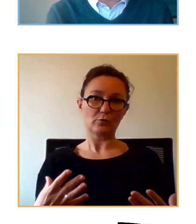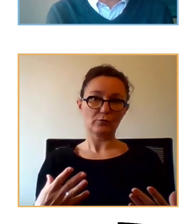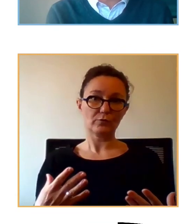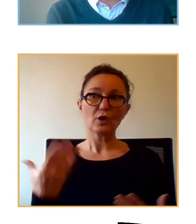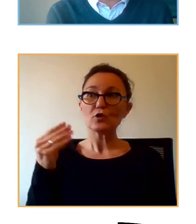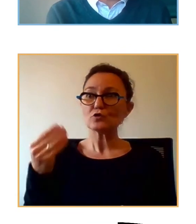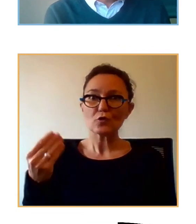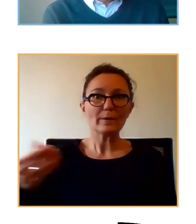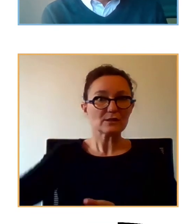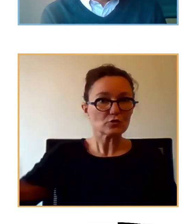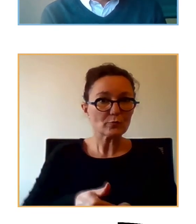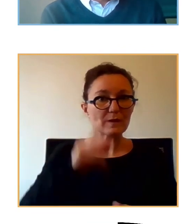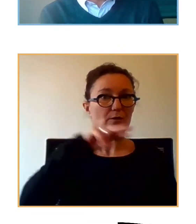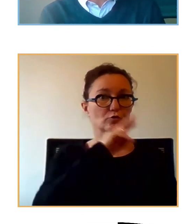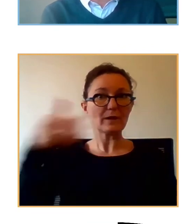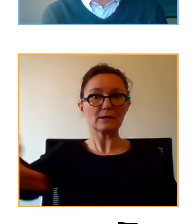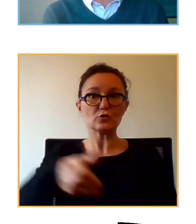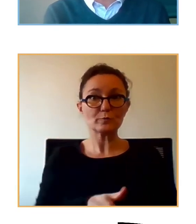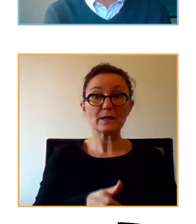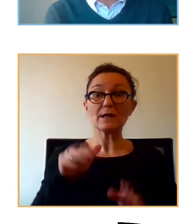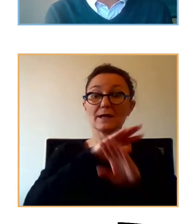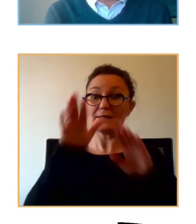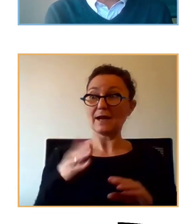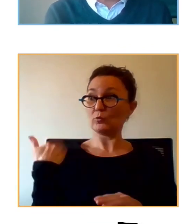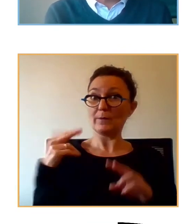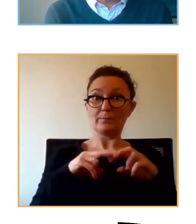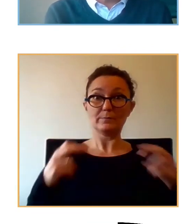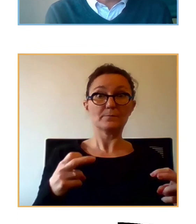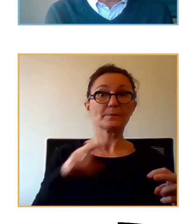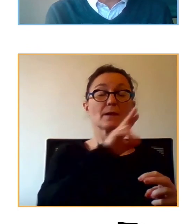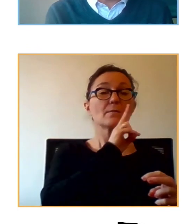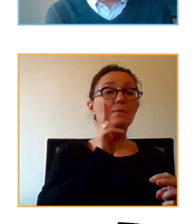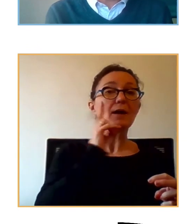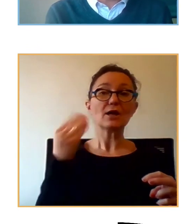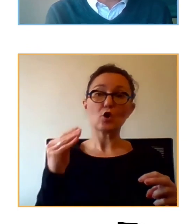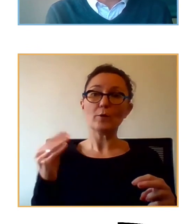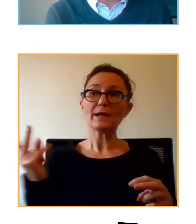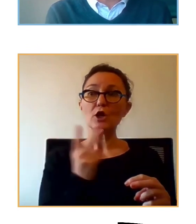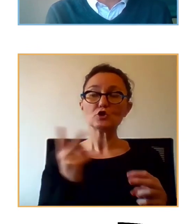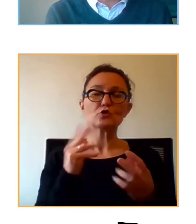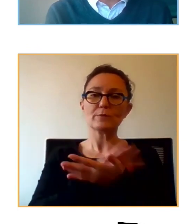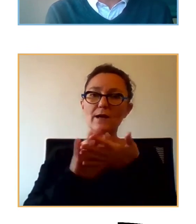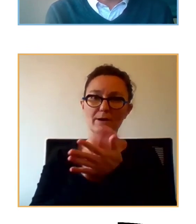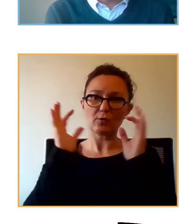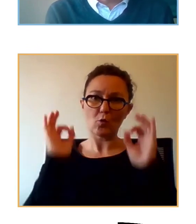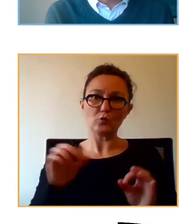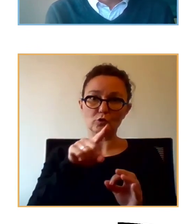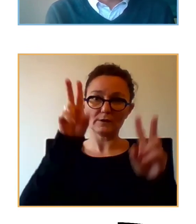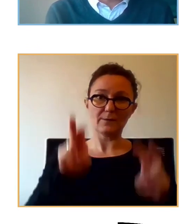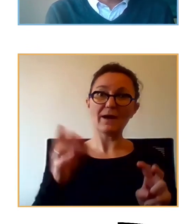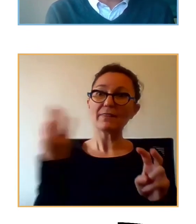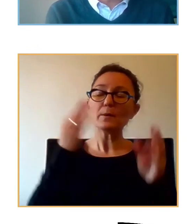jóvenes y los propios padres y en la última mesa redonda una madre y una joven nos van a hablar precisamente de esto formar